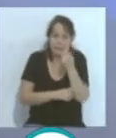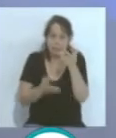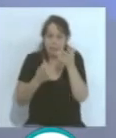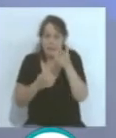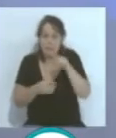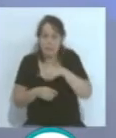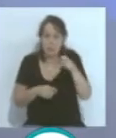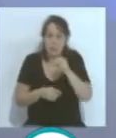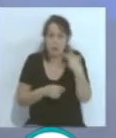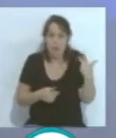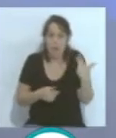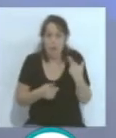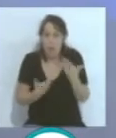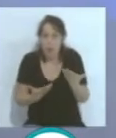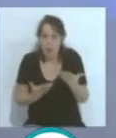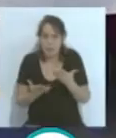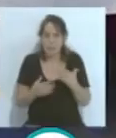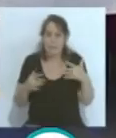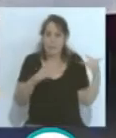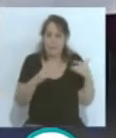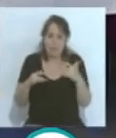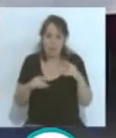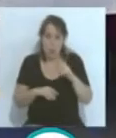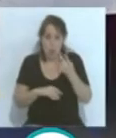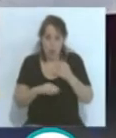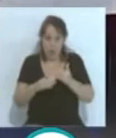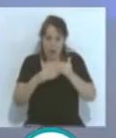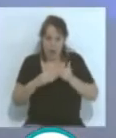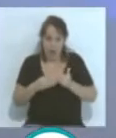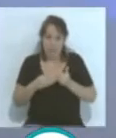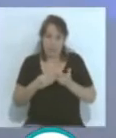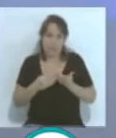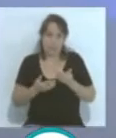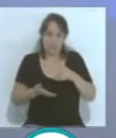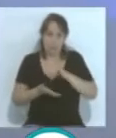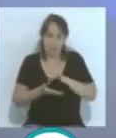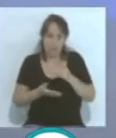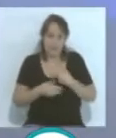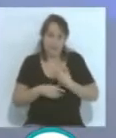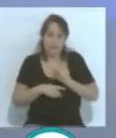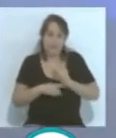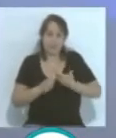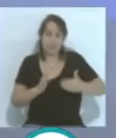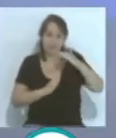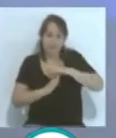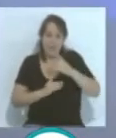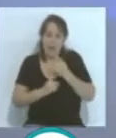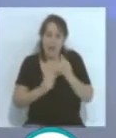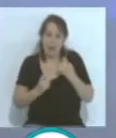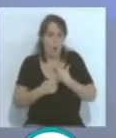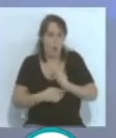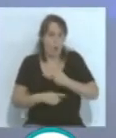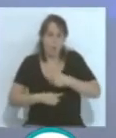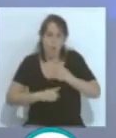resultados. Al final se dieron dos partidos antes de terminar la liga y ese descanso fue muy necesario y muy